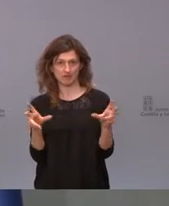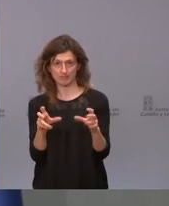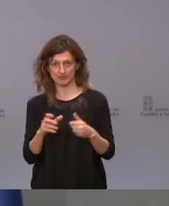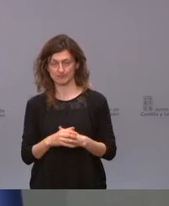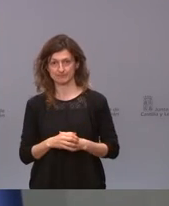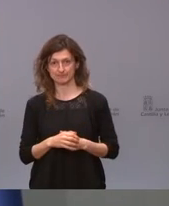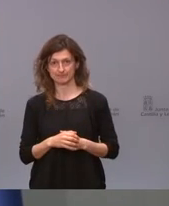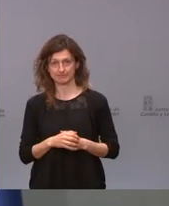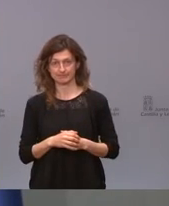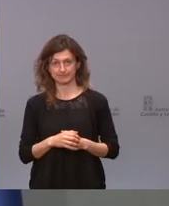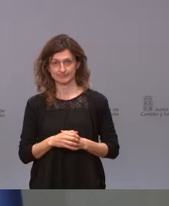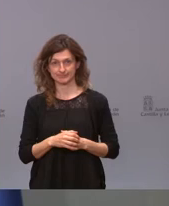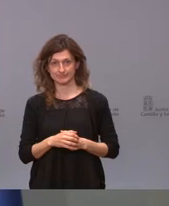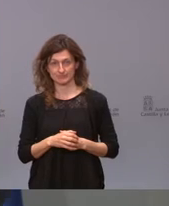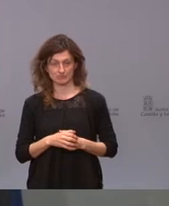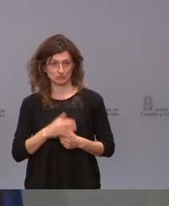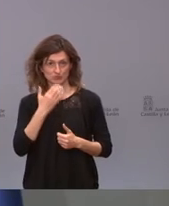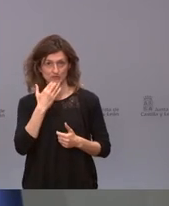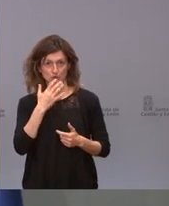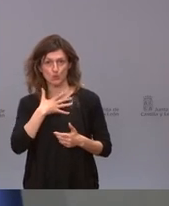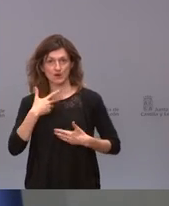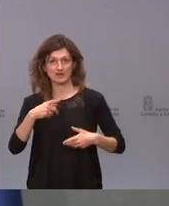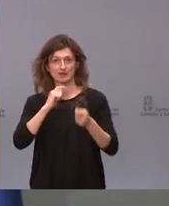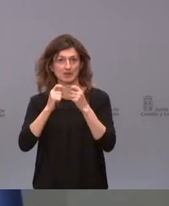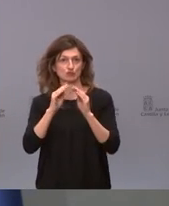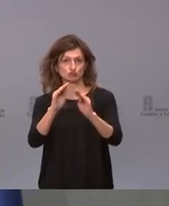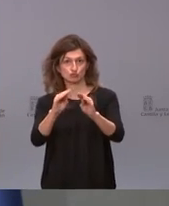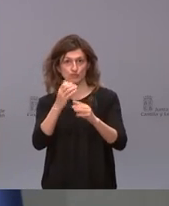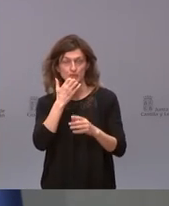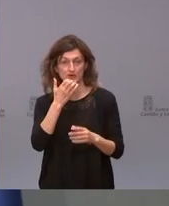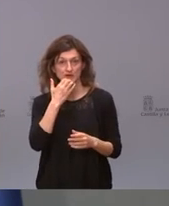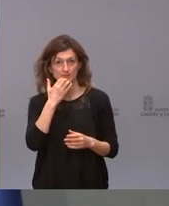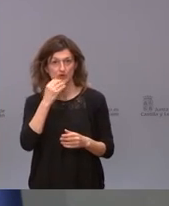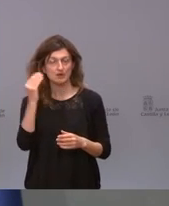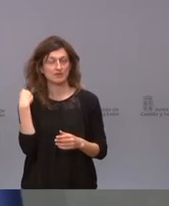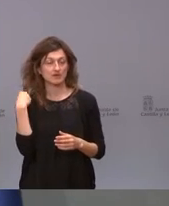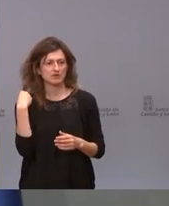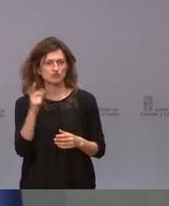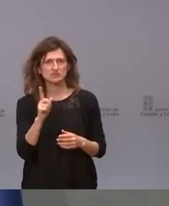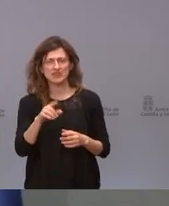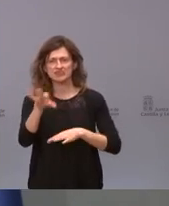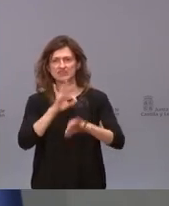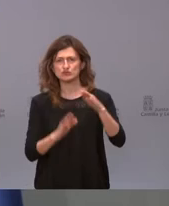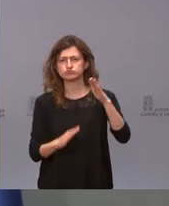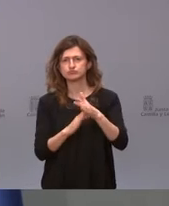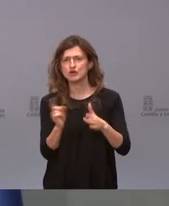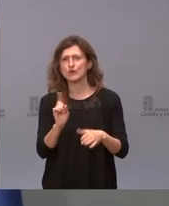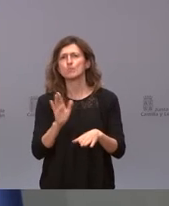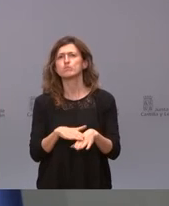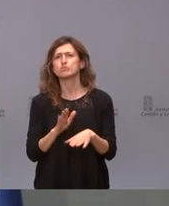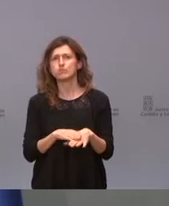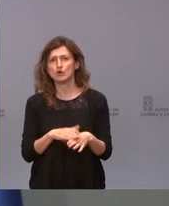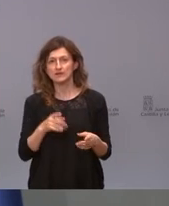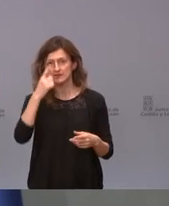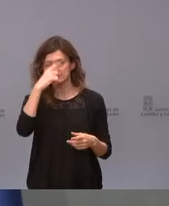que probablemente a cualquier medio suyo por ejemplo dar la explicación ¿usted por qué no tomó esta decisión de suspenderlo cautelarmente